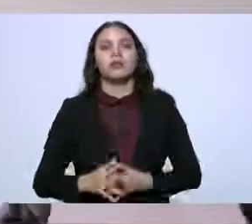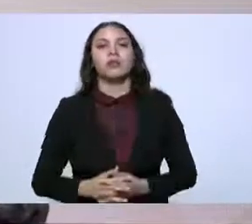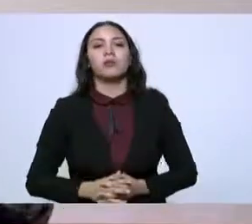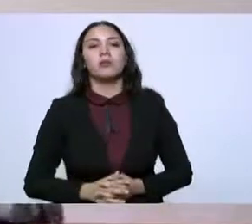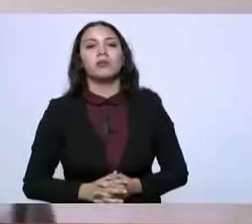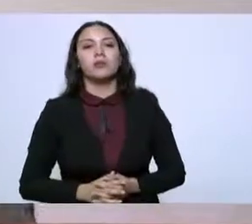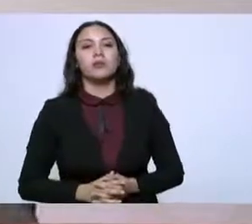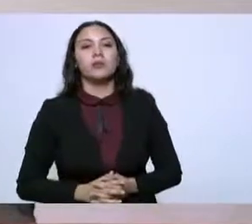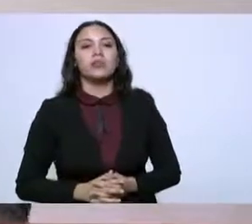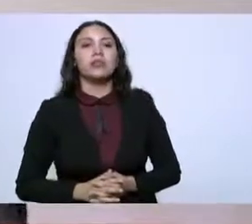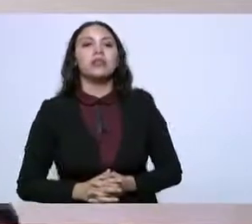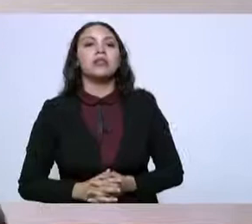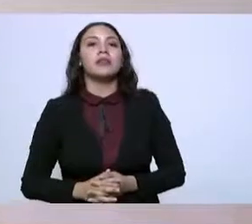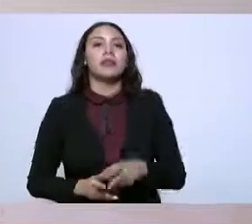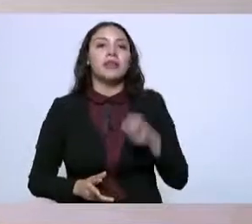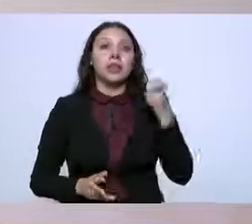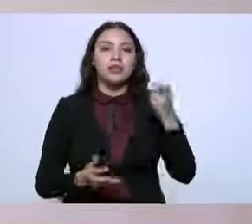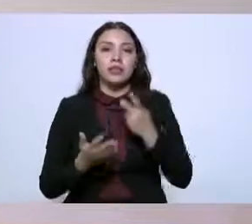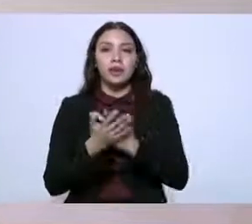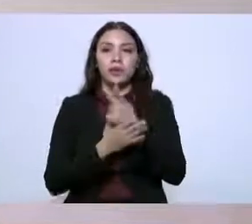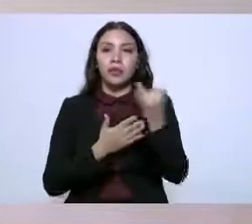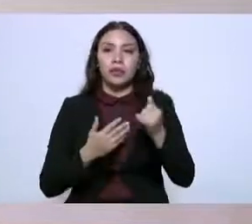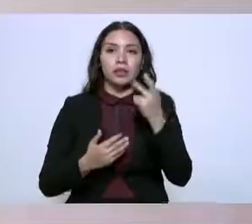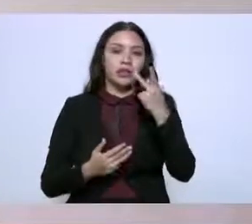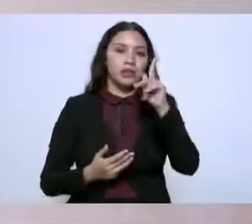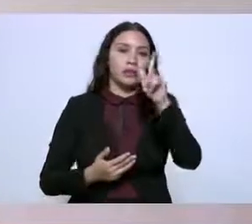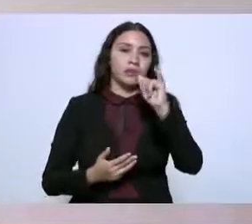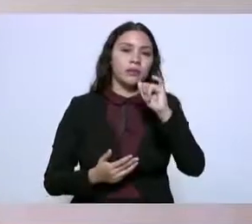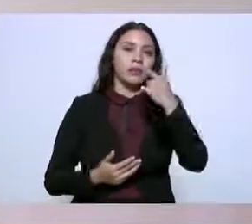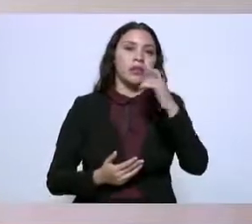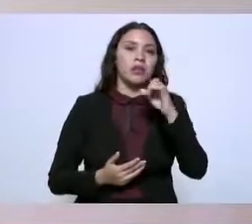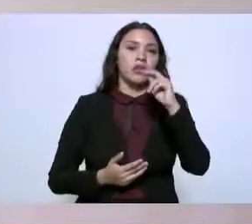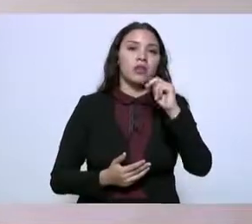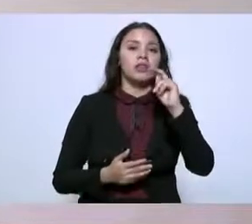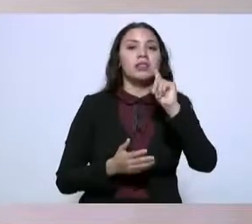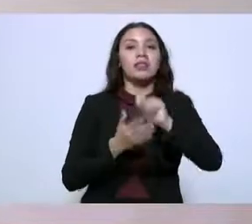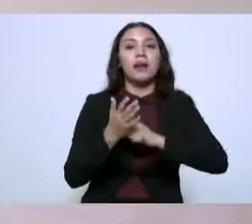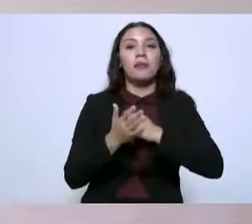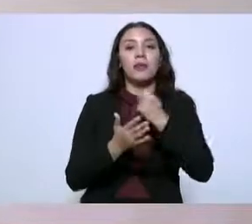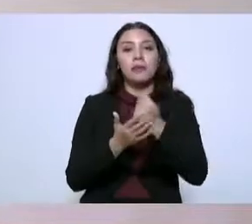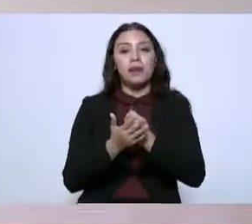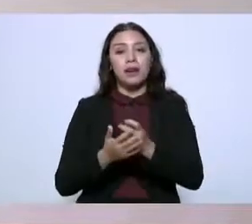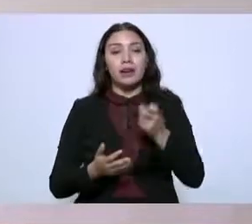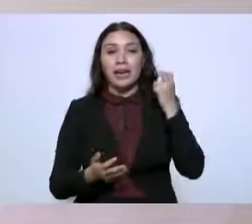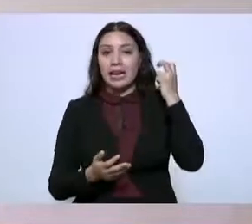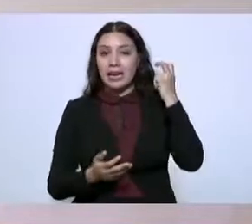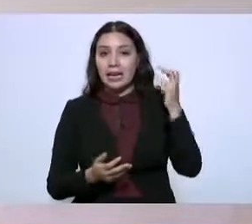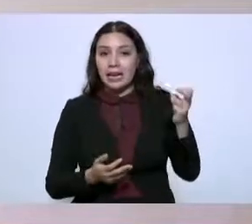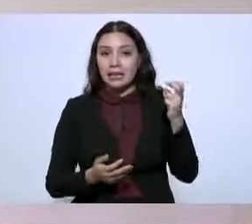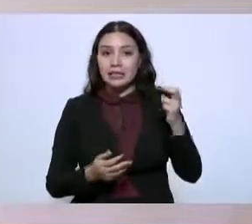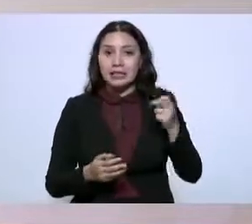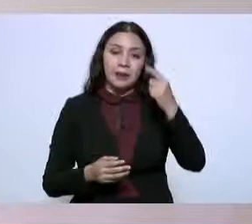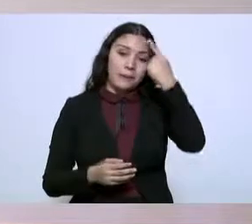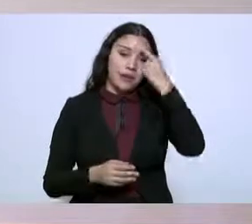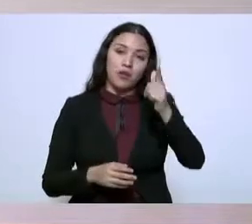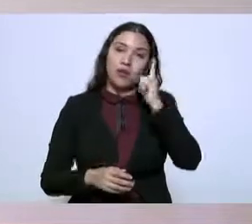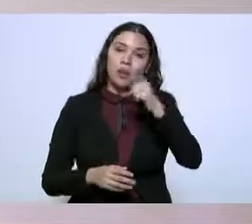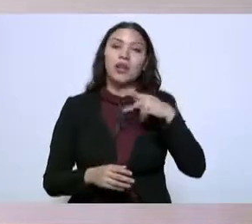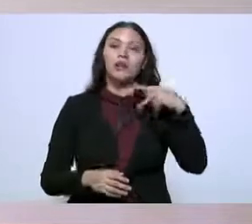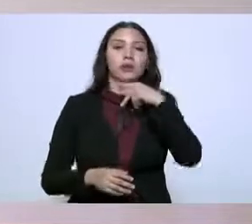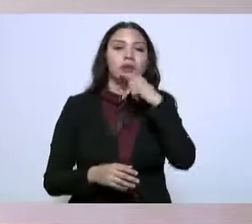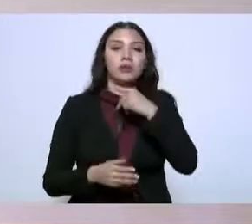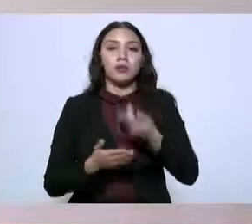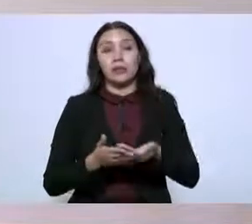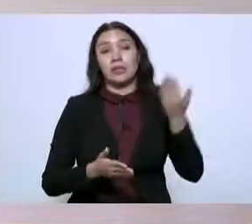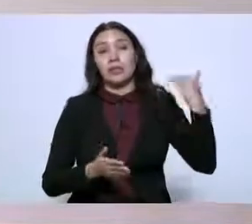Estos proyectos que se llaman el Pligón, el Pligón Tamaulipeco, es una versión de ya planes que se tenían desde